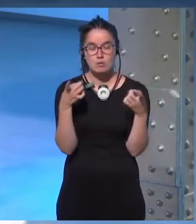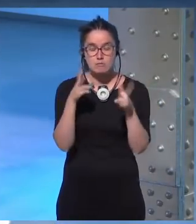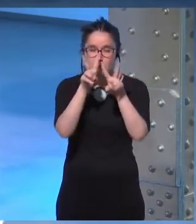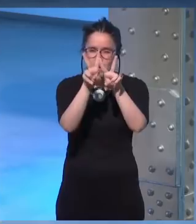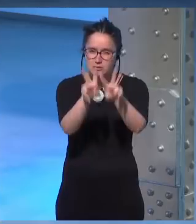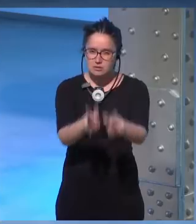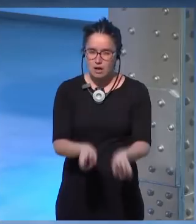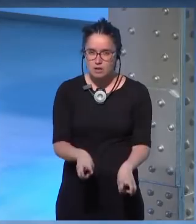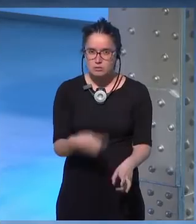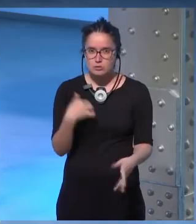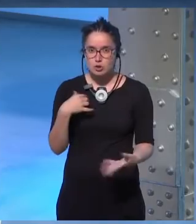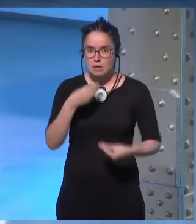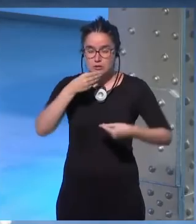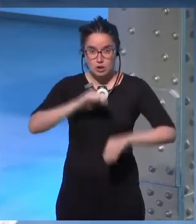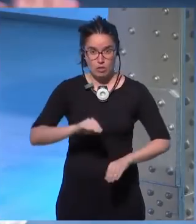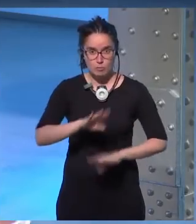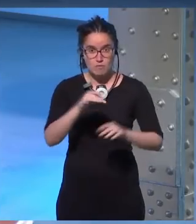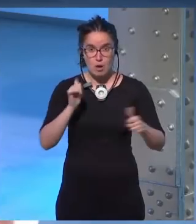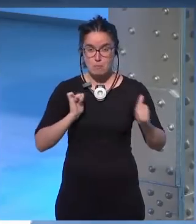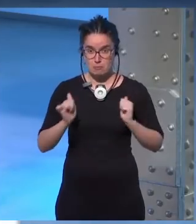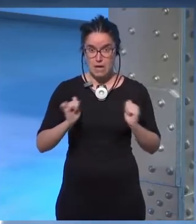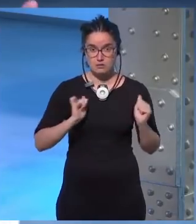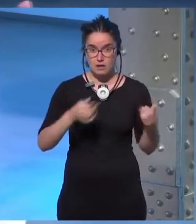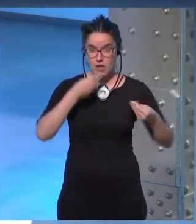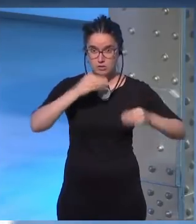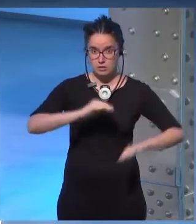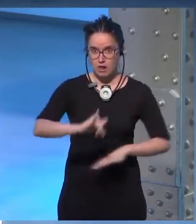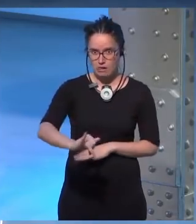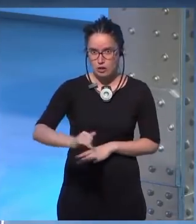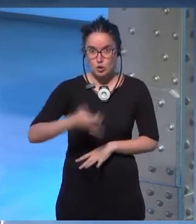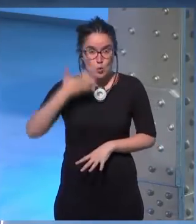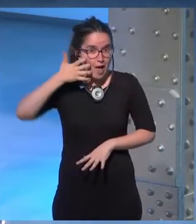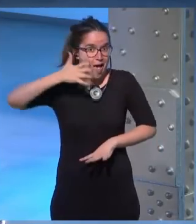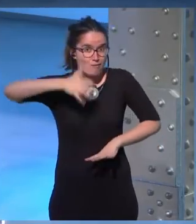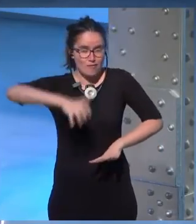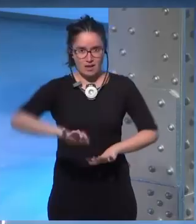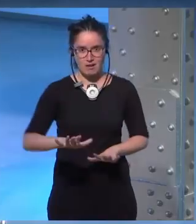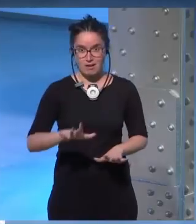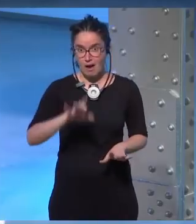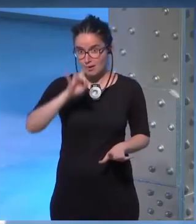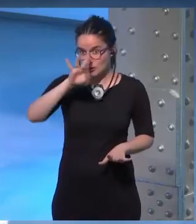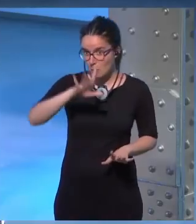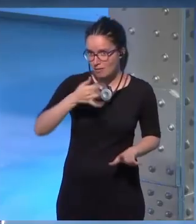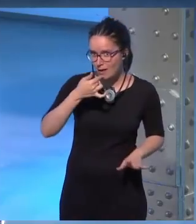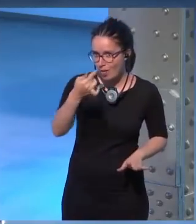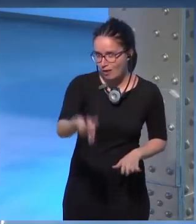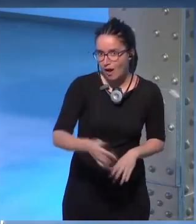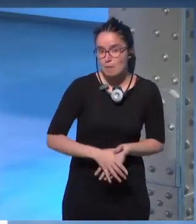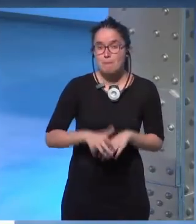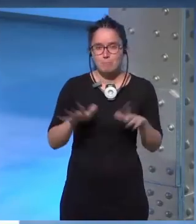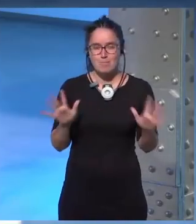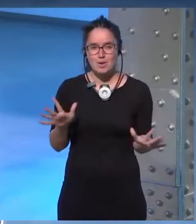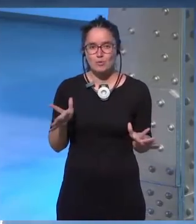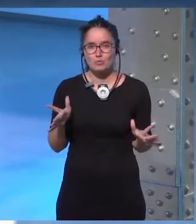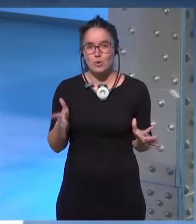investigar soy historiadora por formación hasta tengo un máster en historia todo soy una friki a que os sorprende que lo diga pero